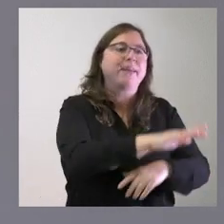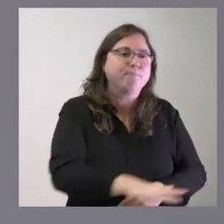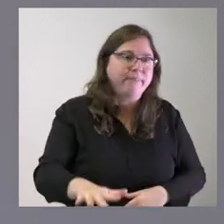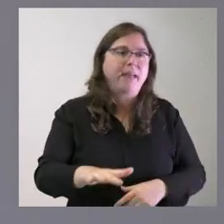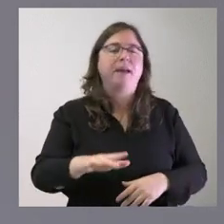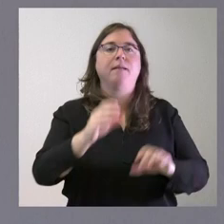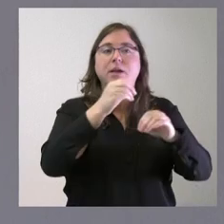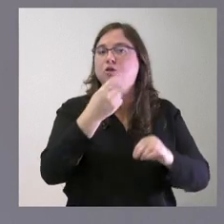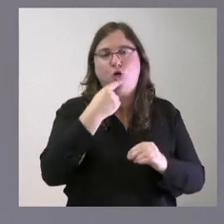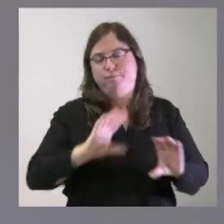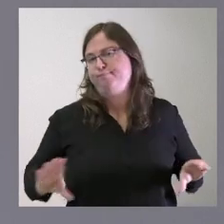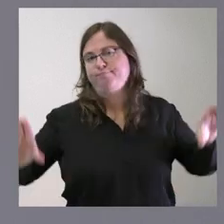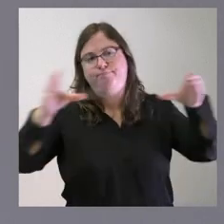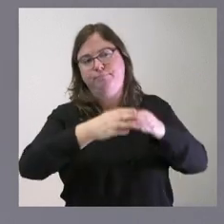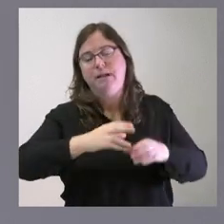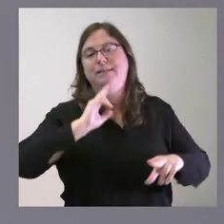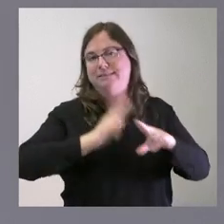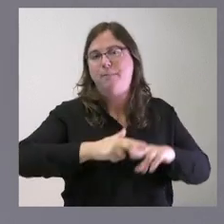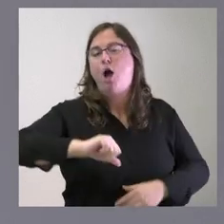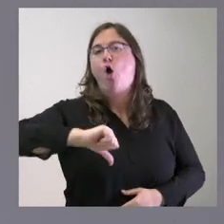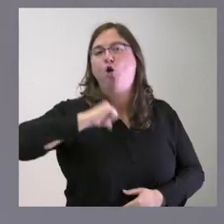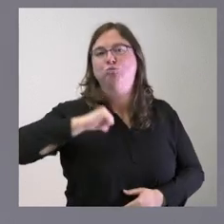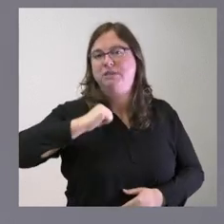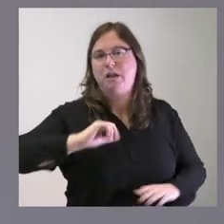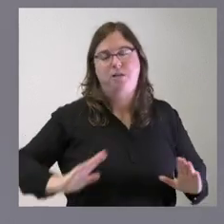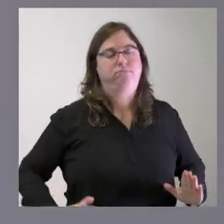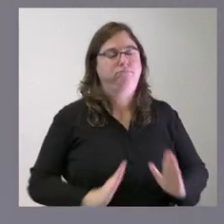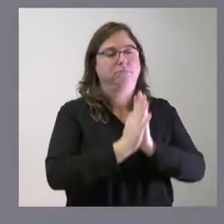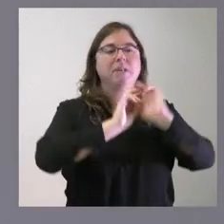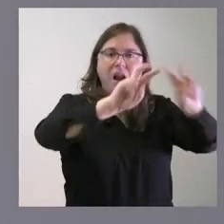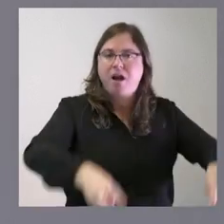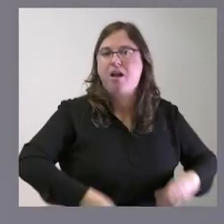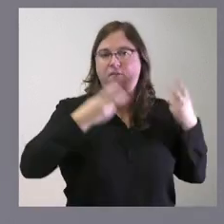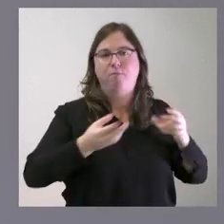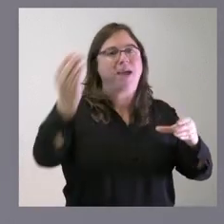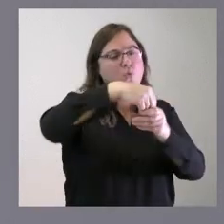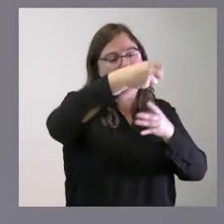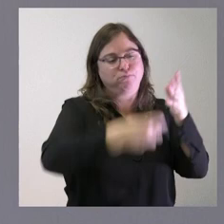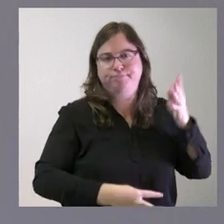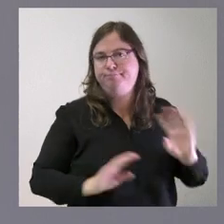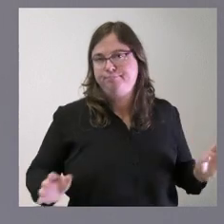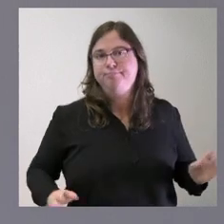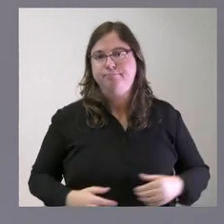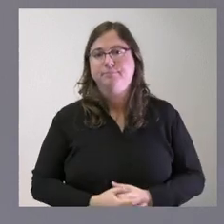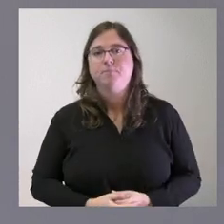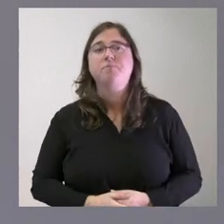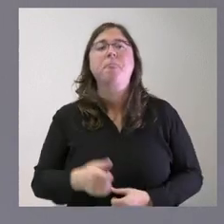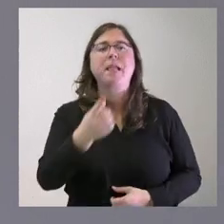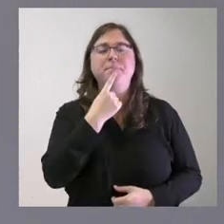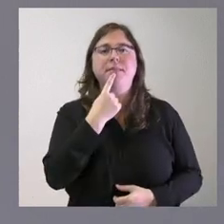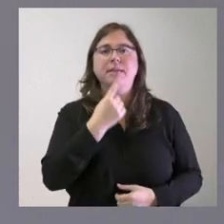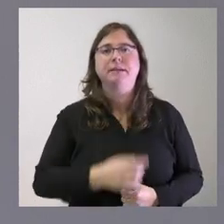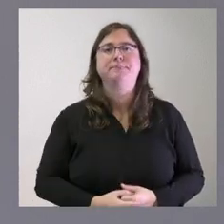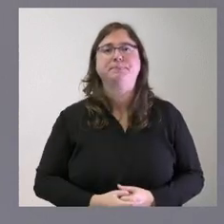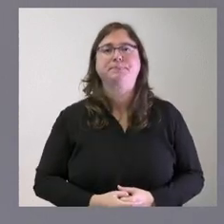hospital Santa Bárbara reforma integral por el importe que usted ve en el presupuesto y que está llevando hasta ahora usted señala que